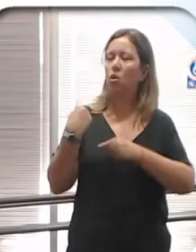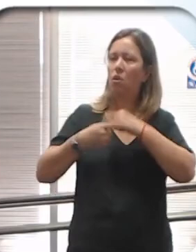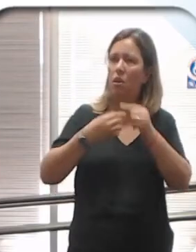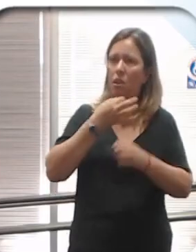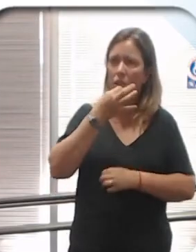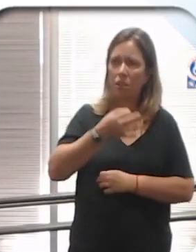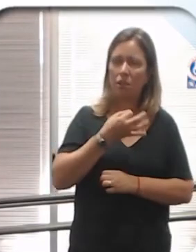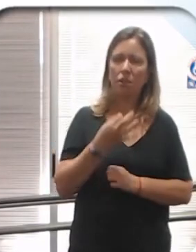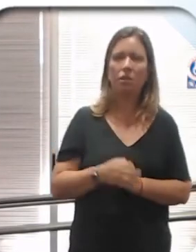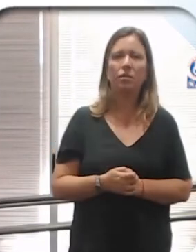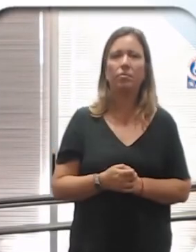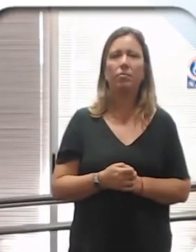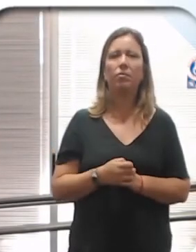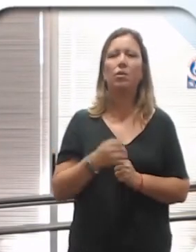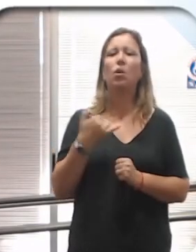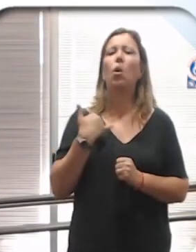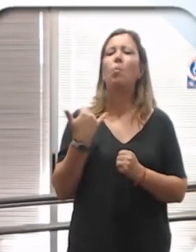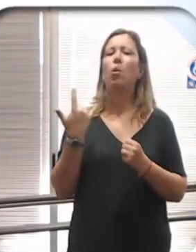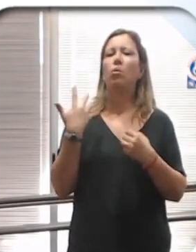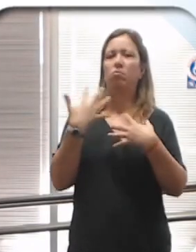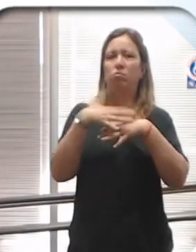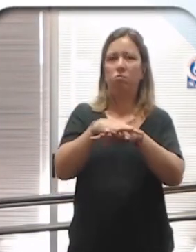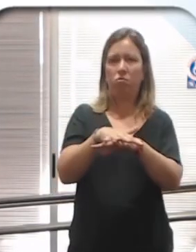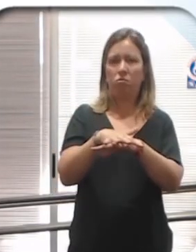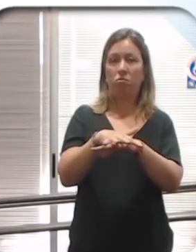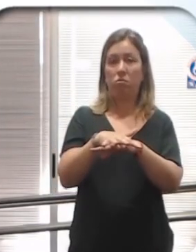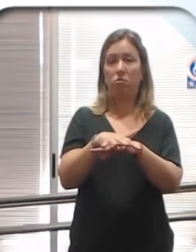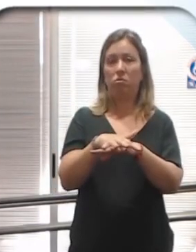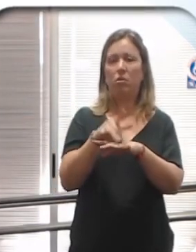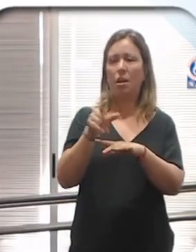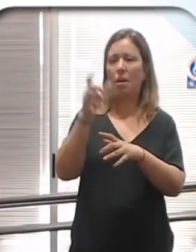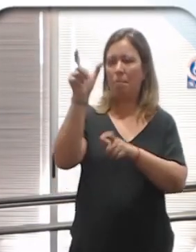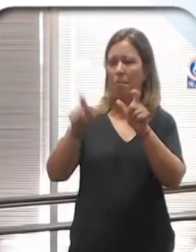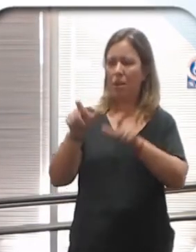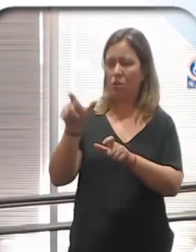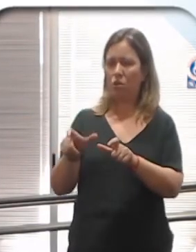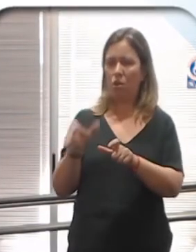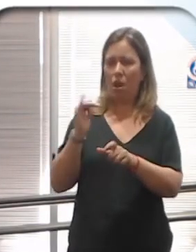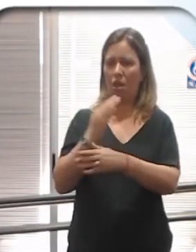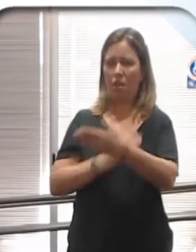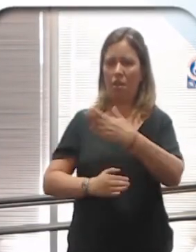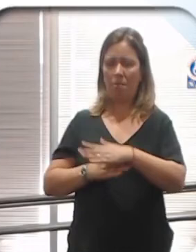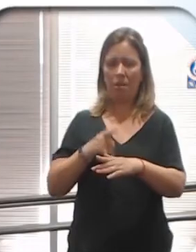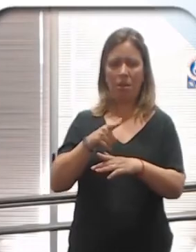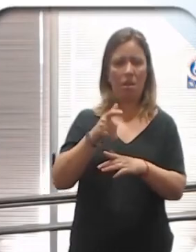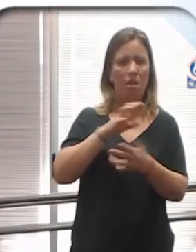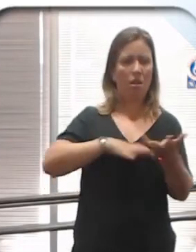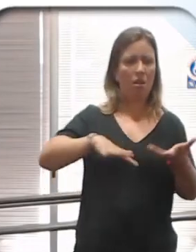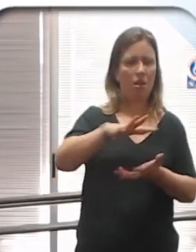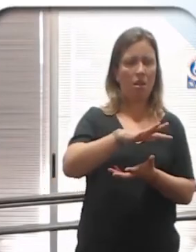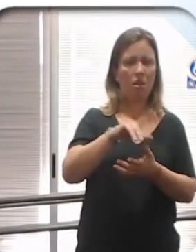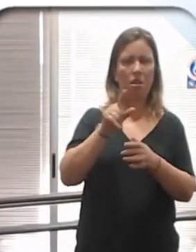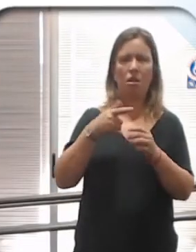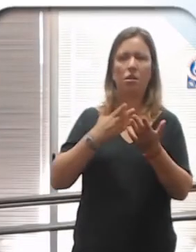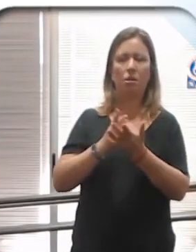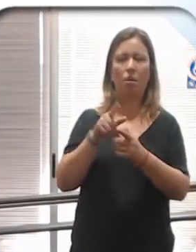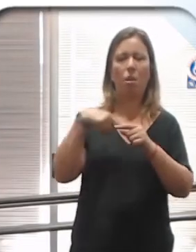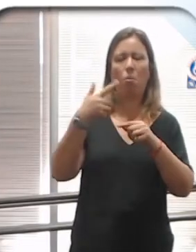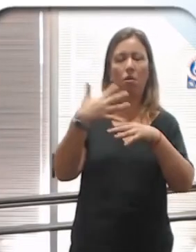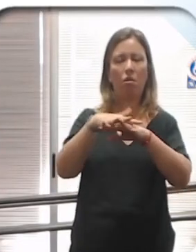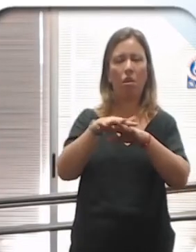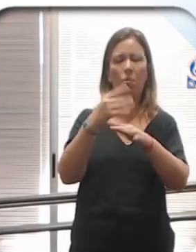que la interacción entre el déficit de esa persona con el medio es lo que lo deja afuera,